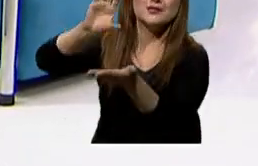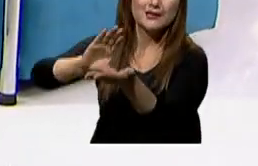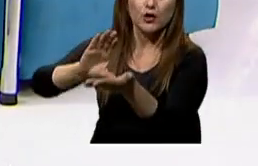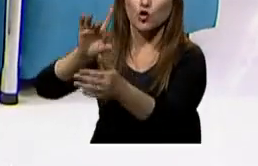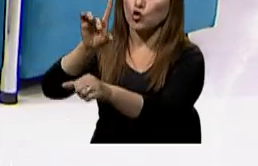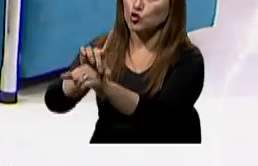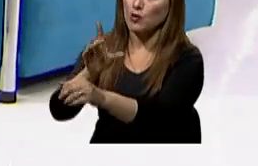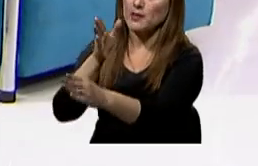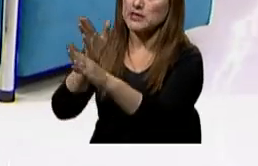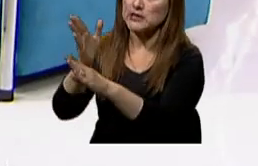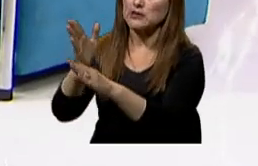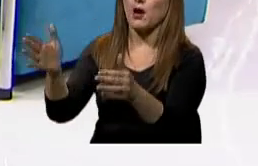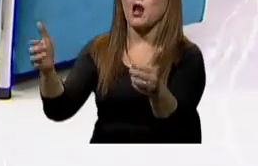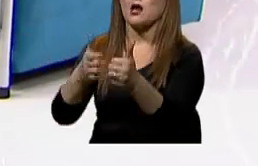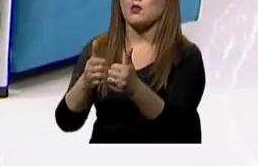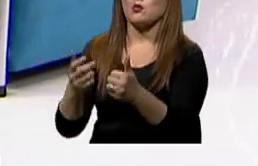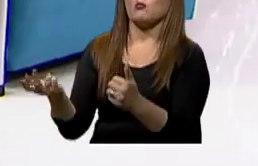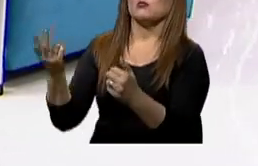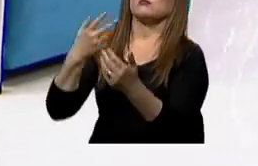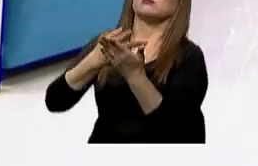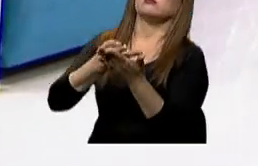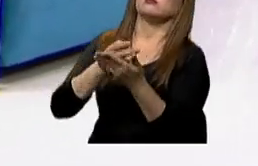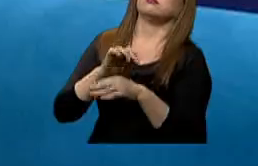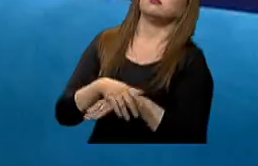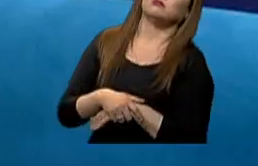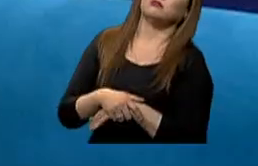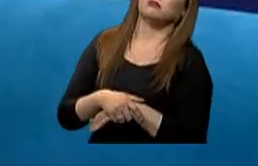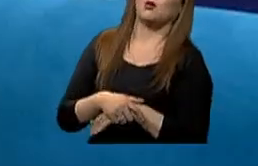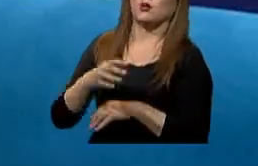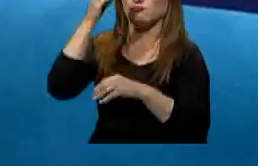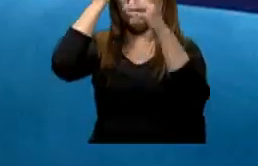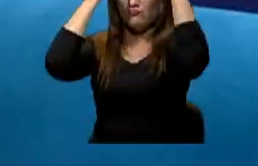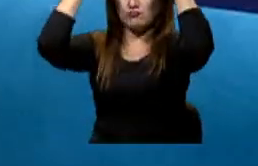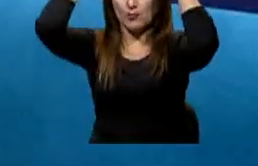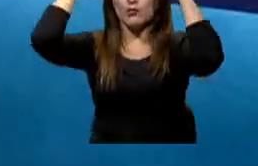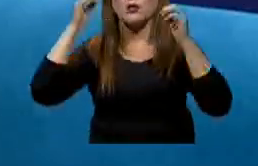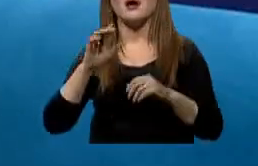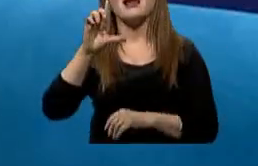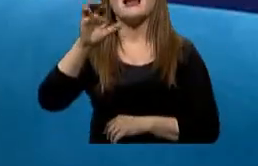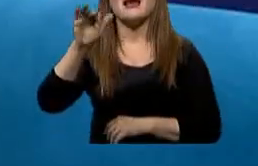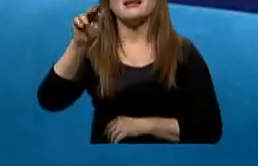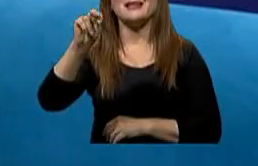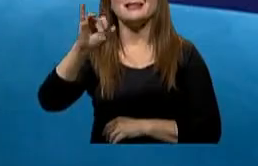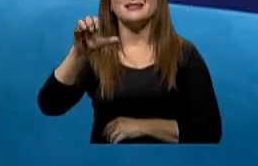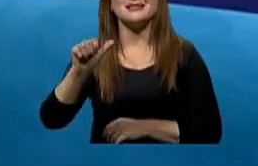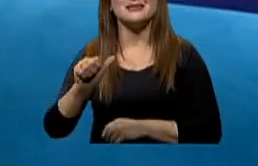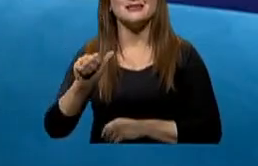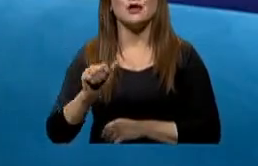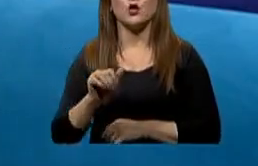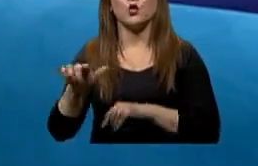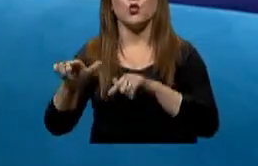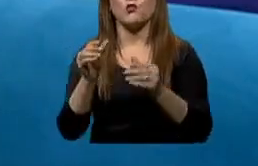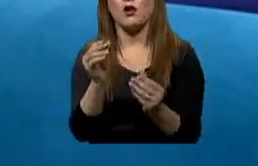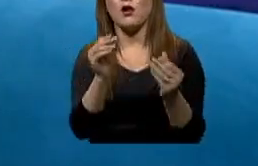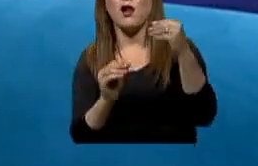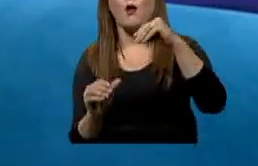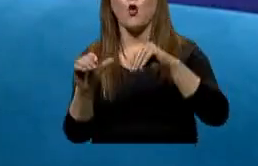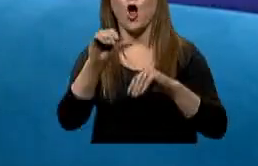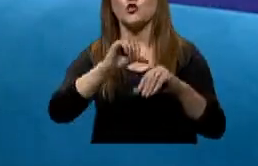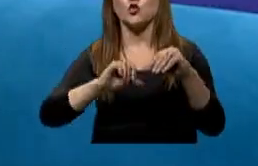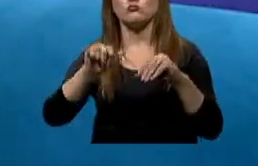consultorio del doctor que tiene todos los aparatos? No, el test de latencias múltiples tiene que hacerse en un laboratorio